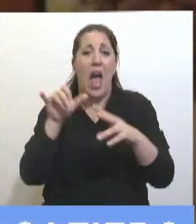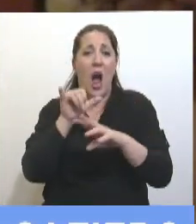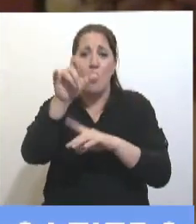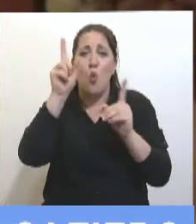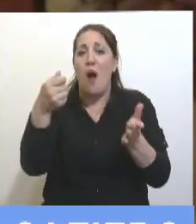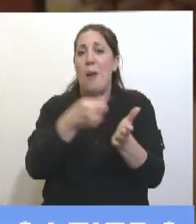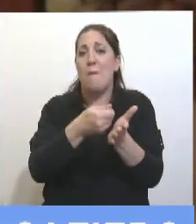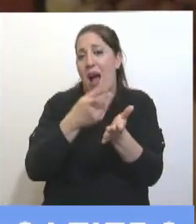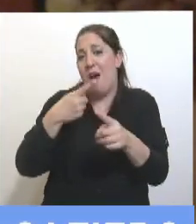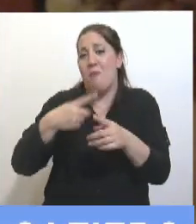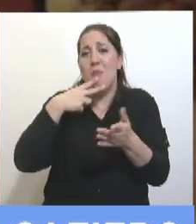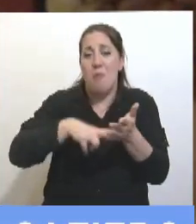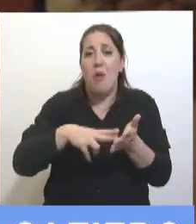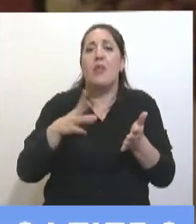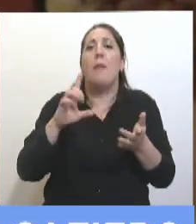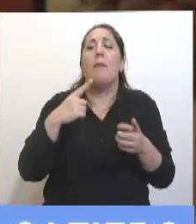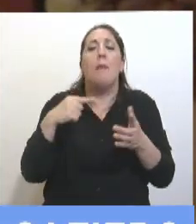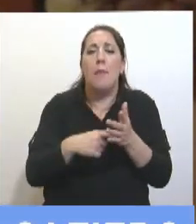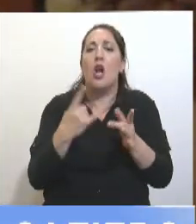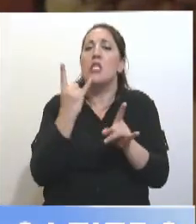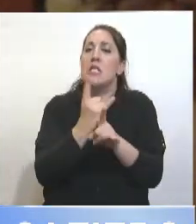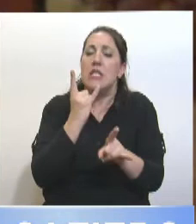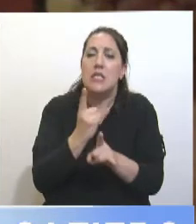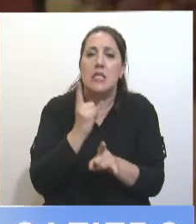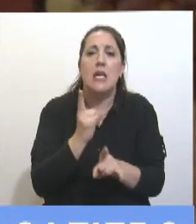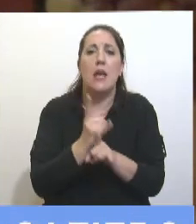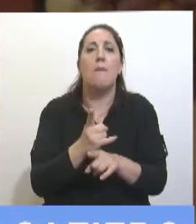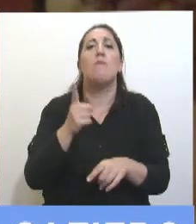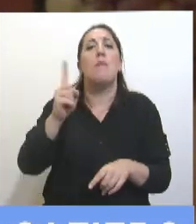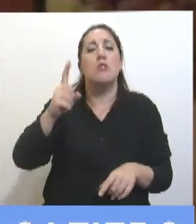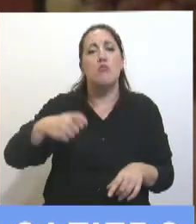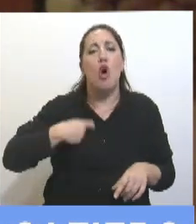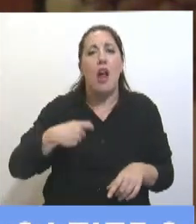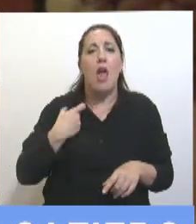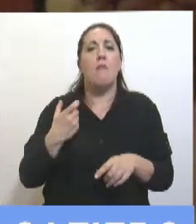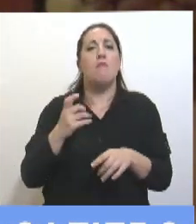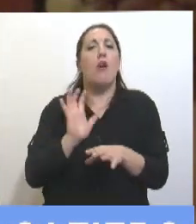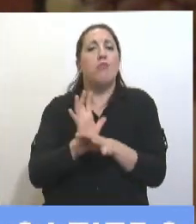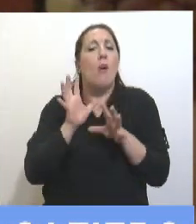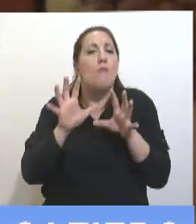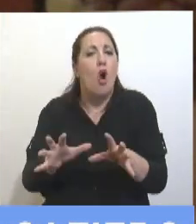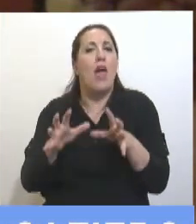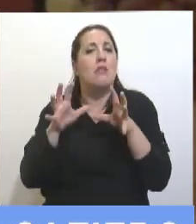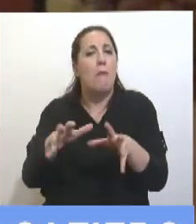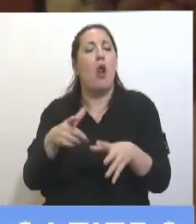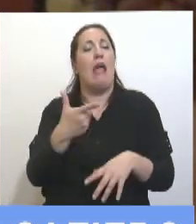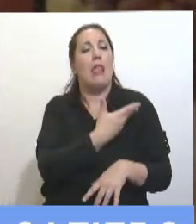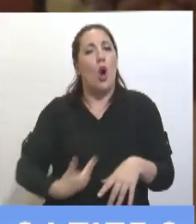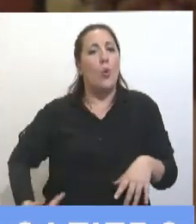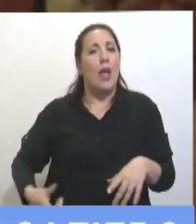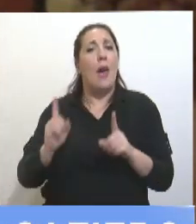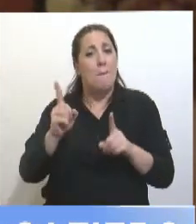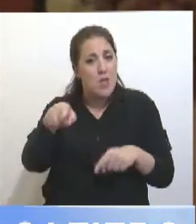El hostigamiento que siempre hizo ese gremialismo afín al gobierno es el que